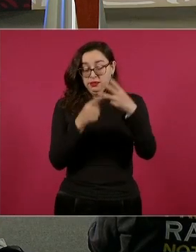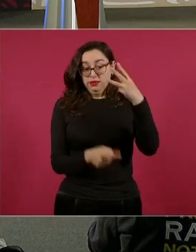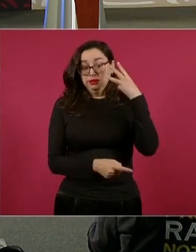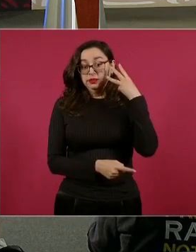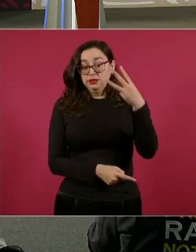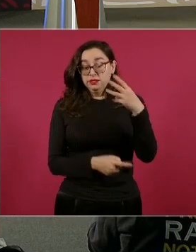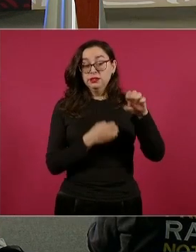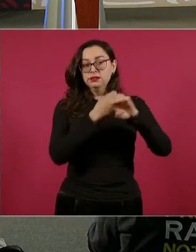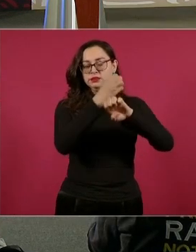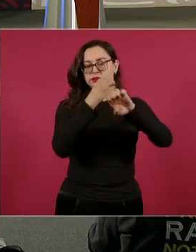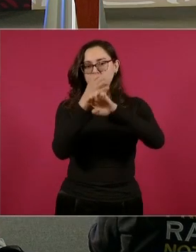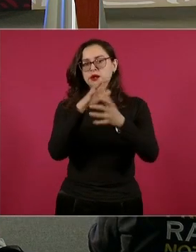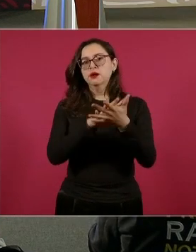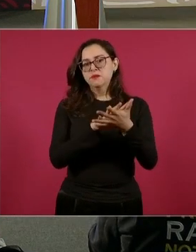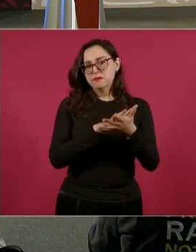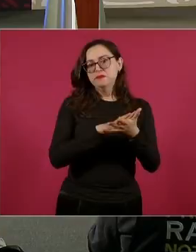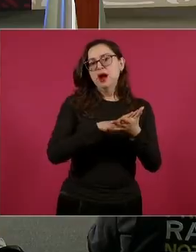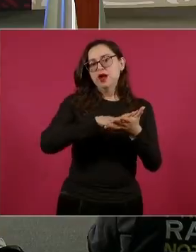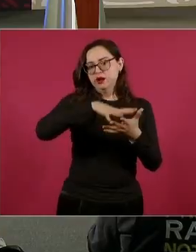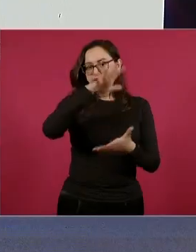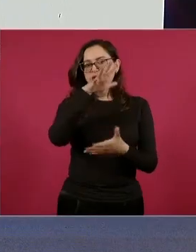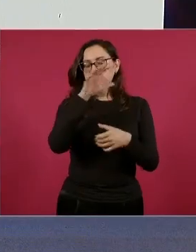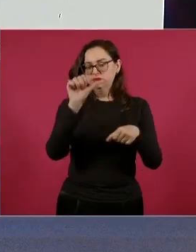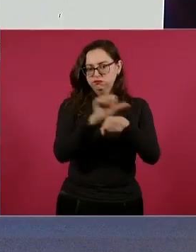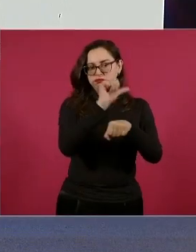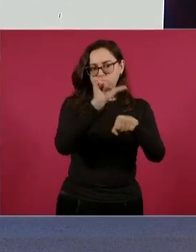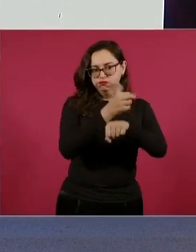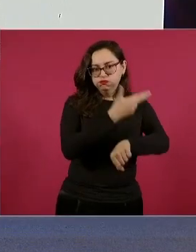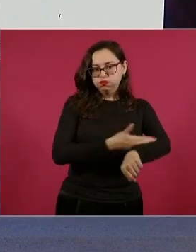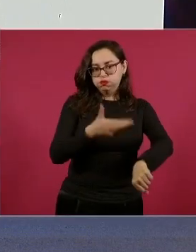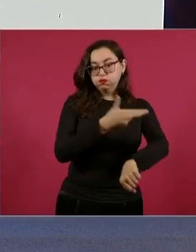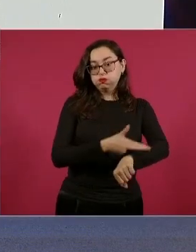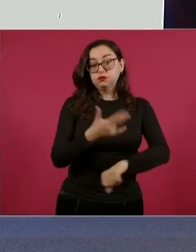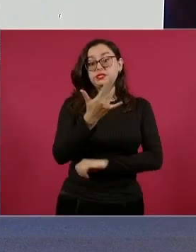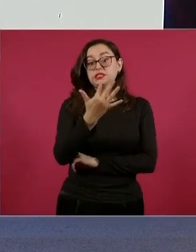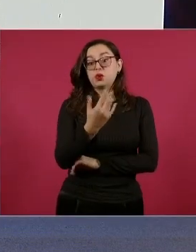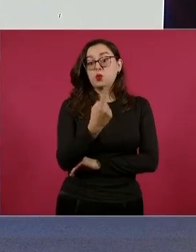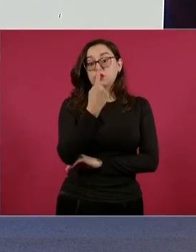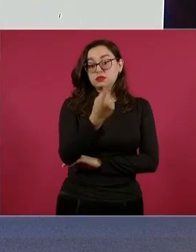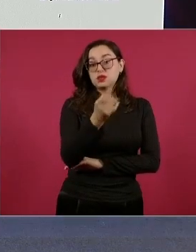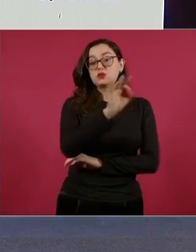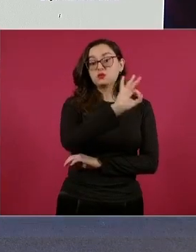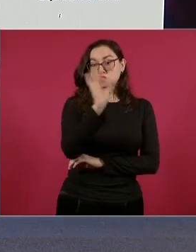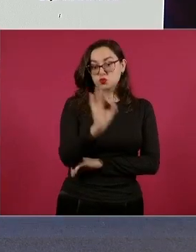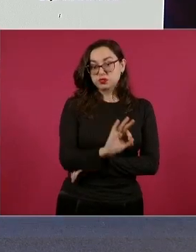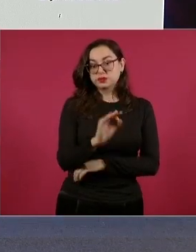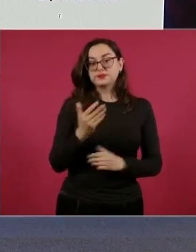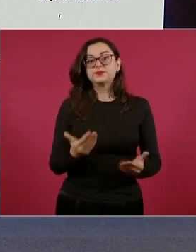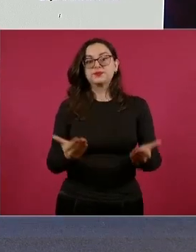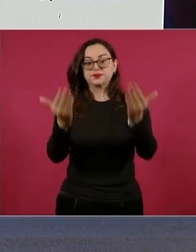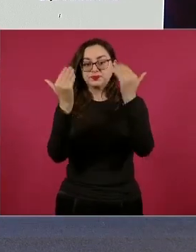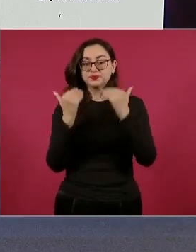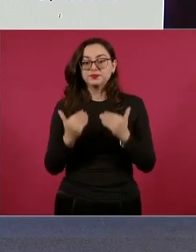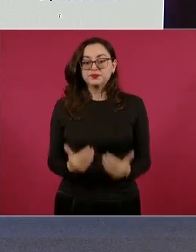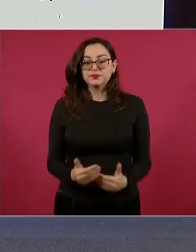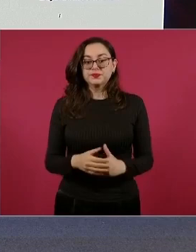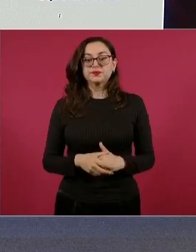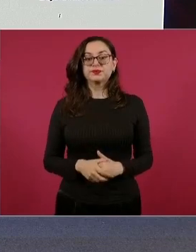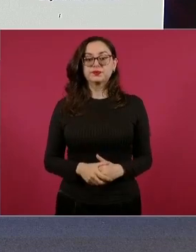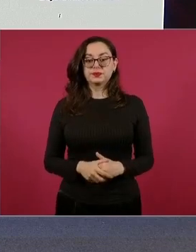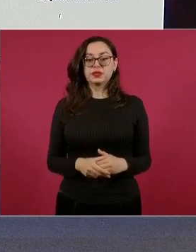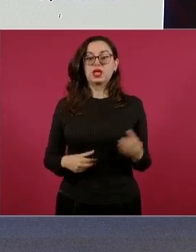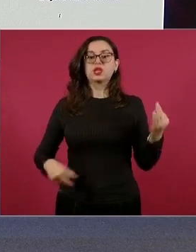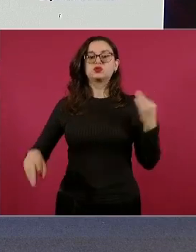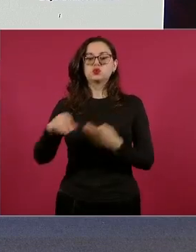destacan y concentran el 51 por ciento del total y pues adelante. Invitar a